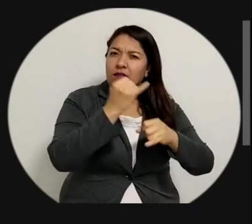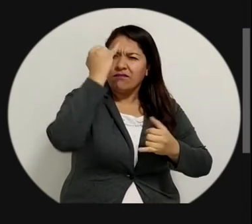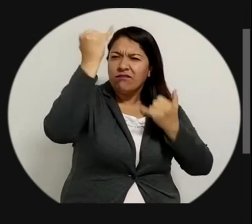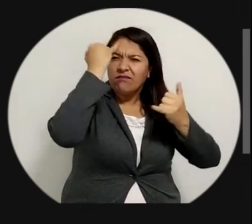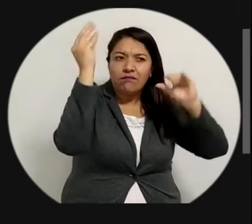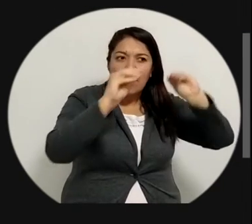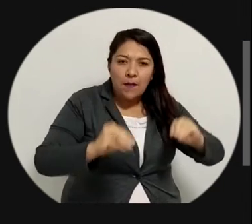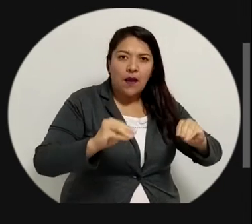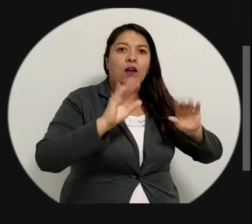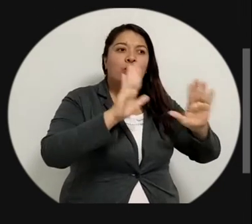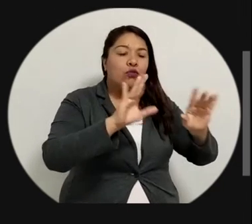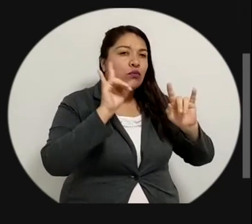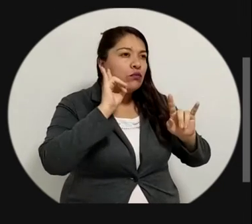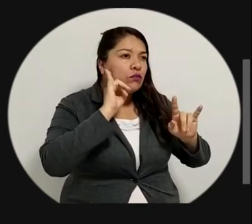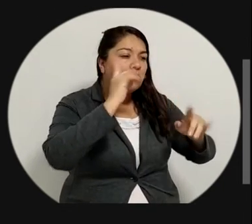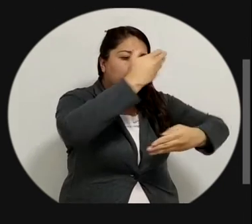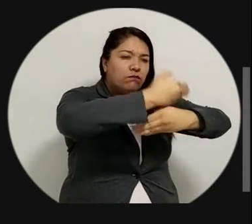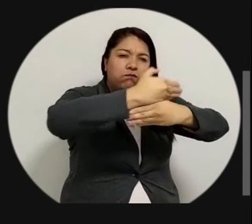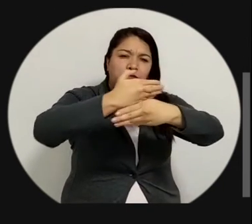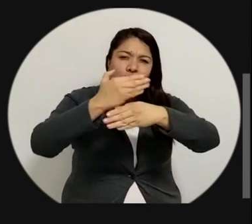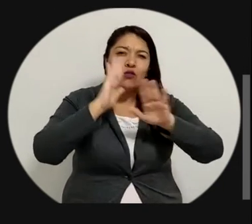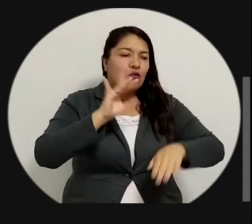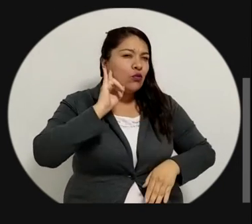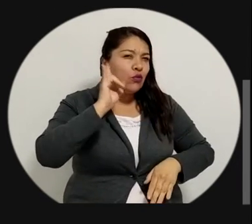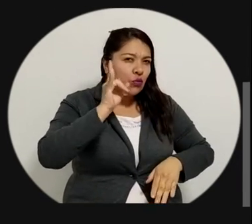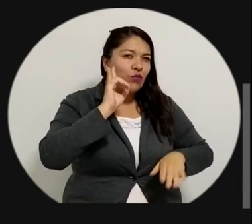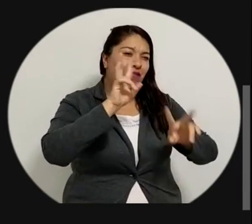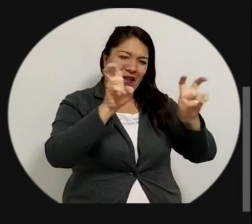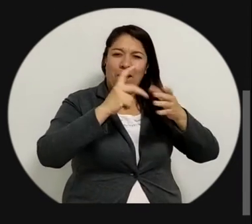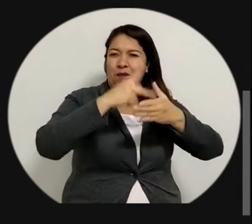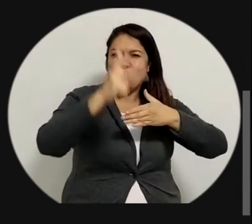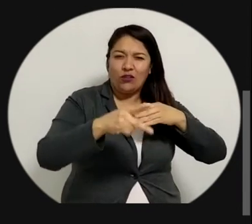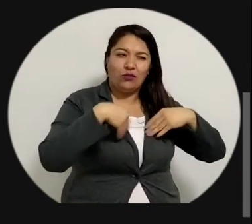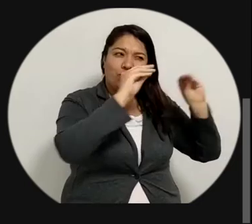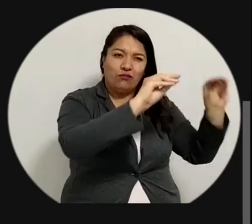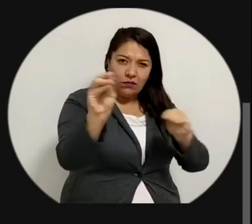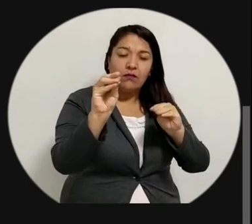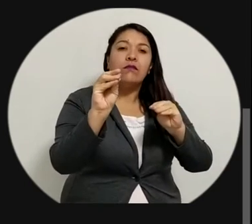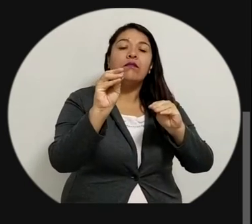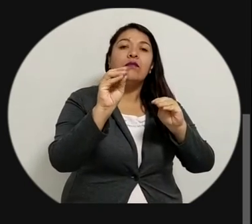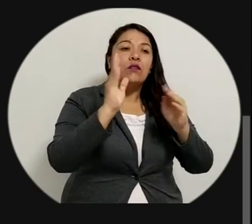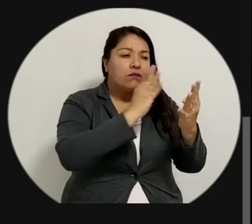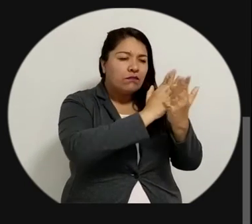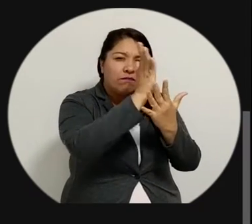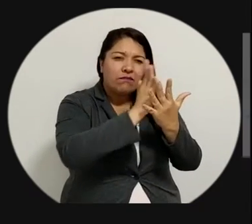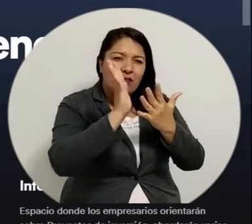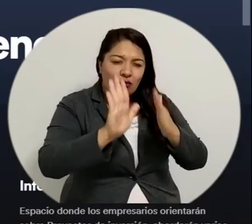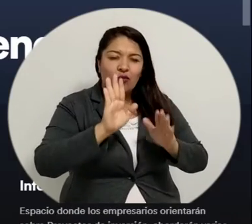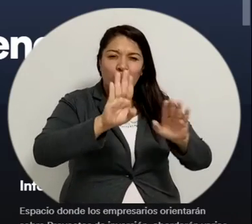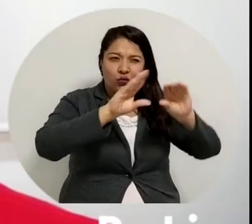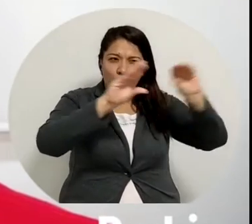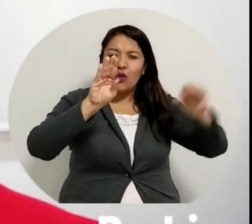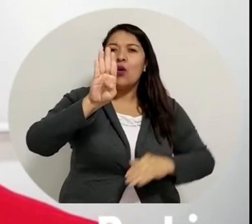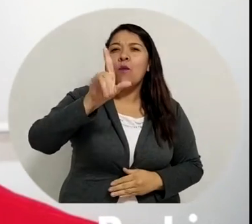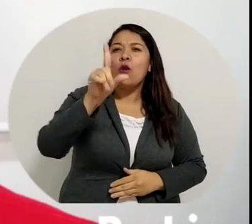podcasts para desarrollar su asignatura, formulación y evaluación de proyectos, según los lineamientos que le ha brindado la plataforma Bloque